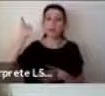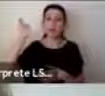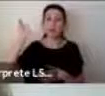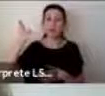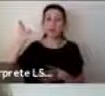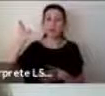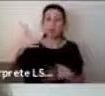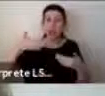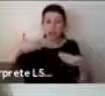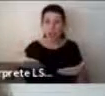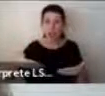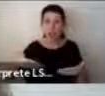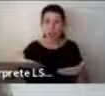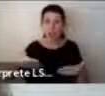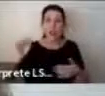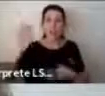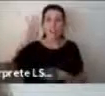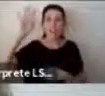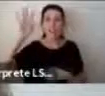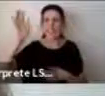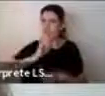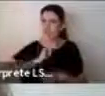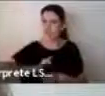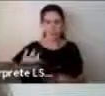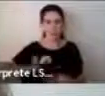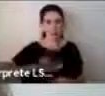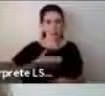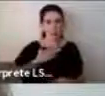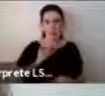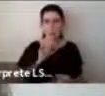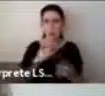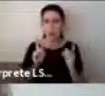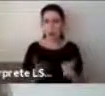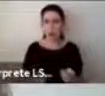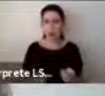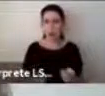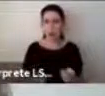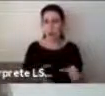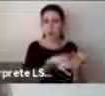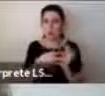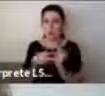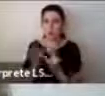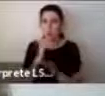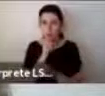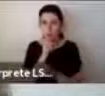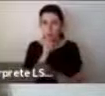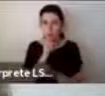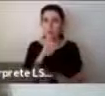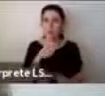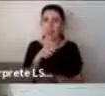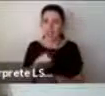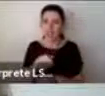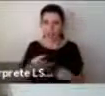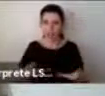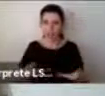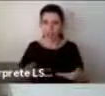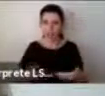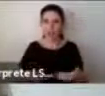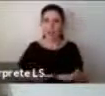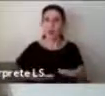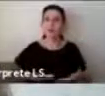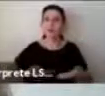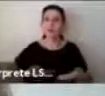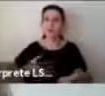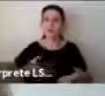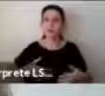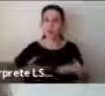razón ninguna aparente. Temple Grandin ahora es una gran activista en pro de hacer conciencia acerca del autismo y